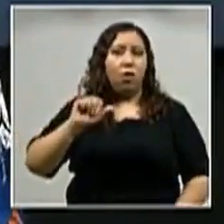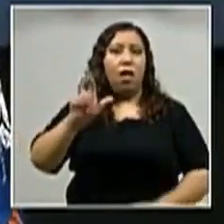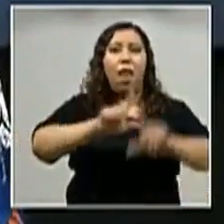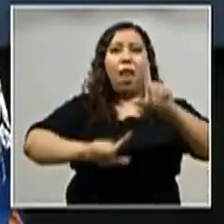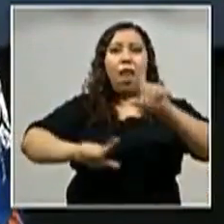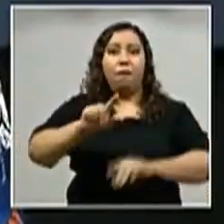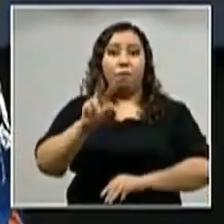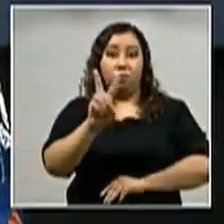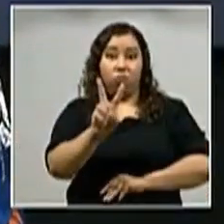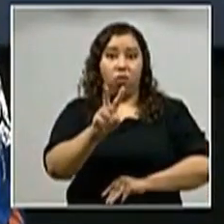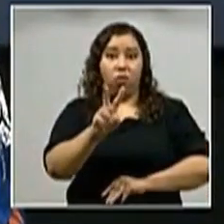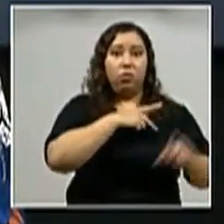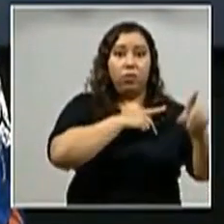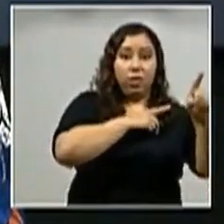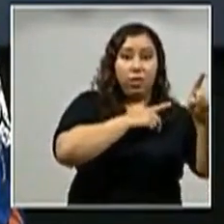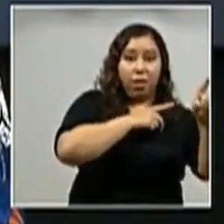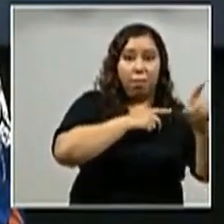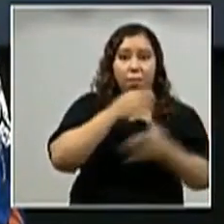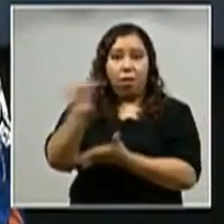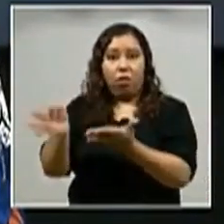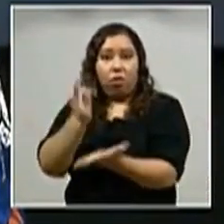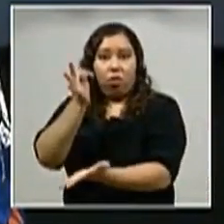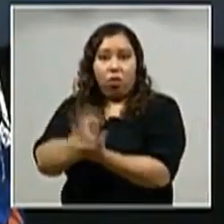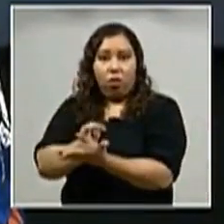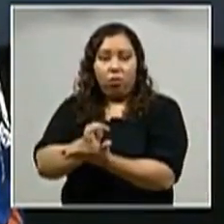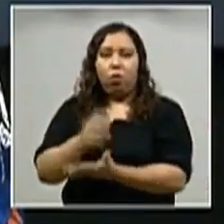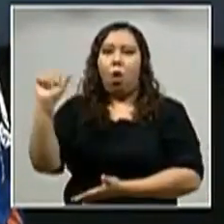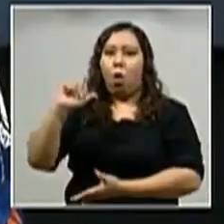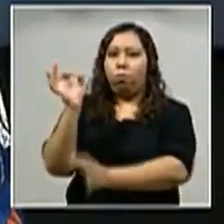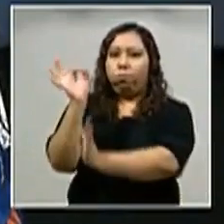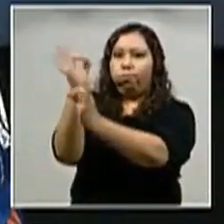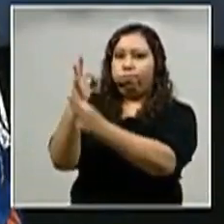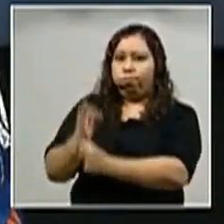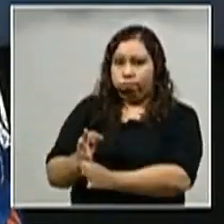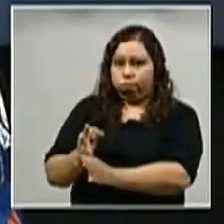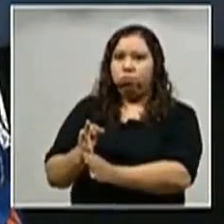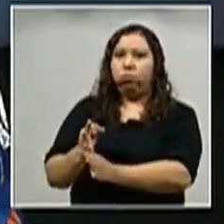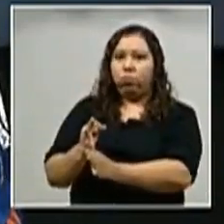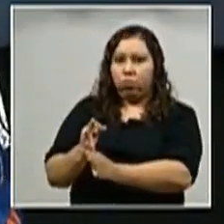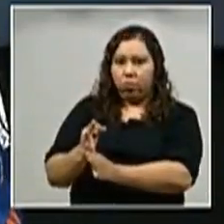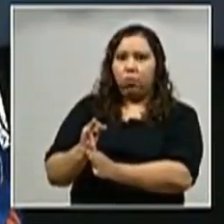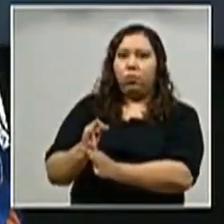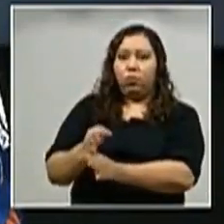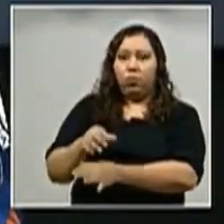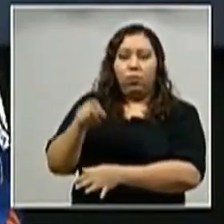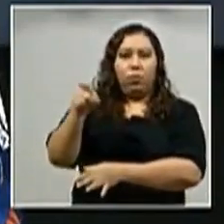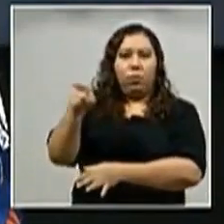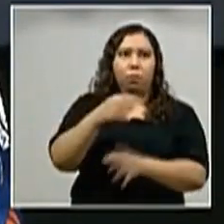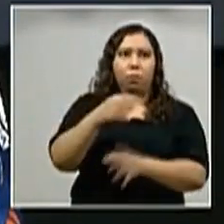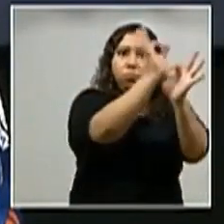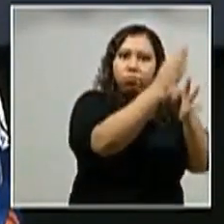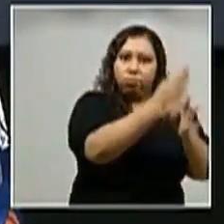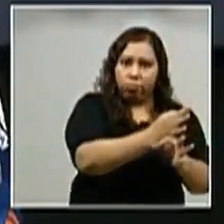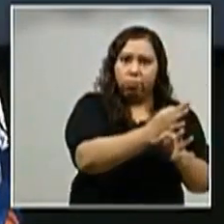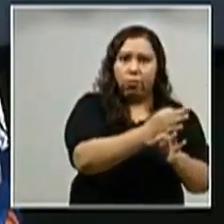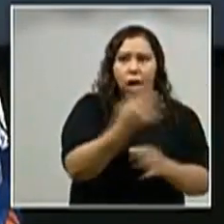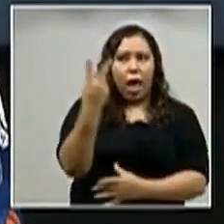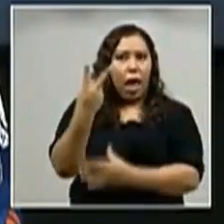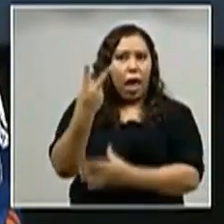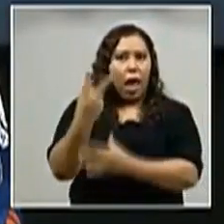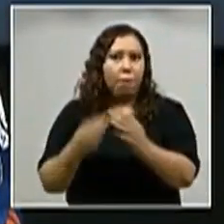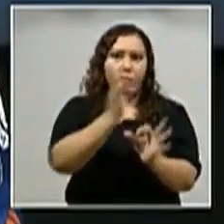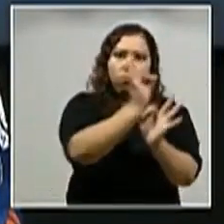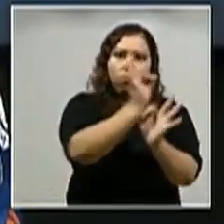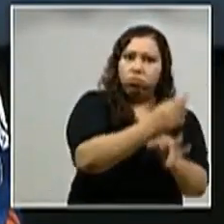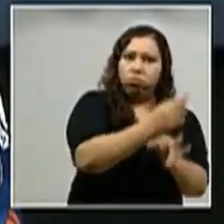como el de Tegucigalpa, han entrado en mantenimiento los equipos porque queremos iniciar